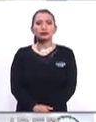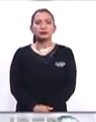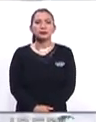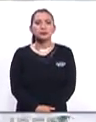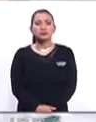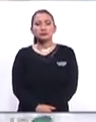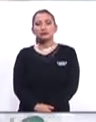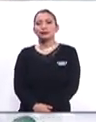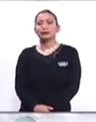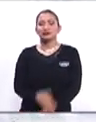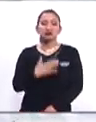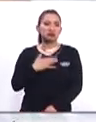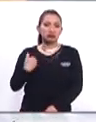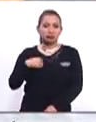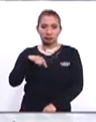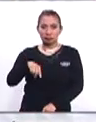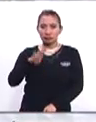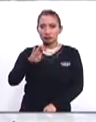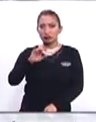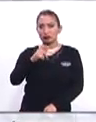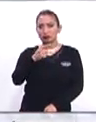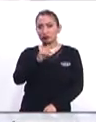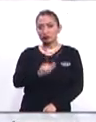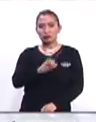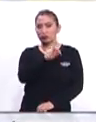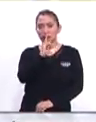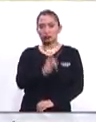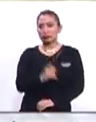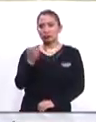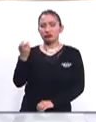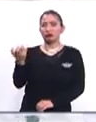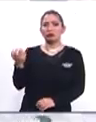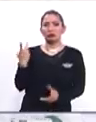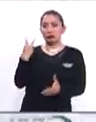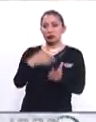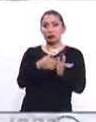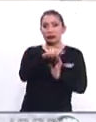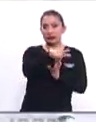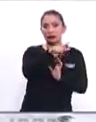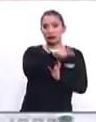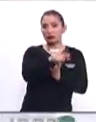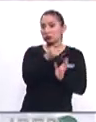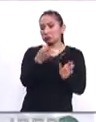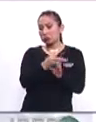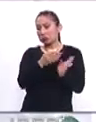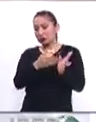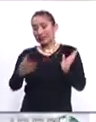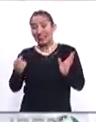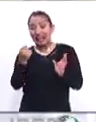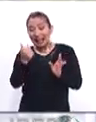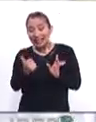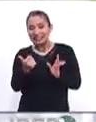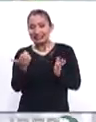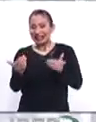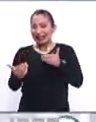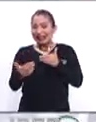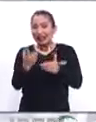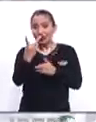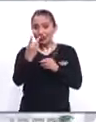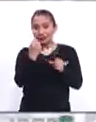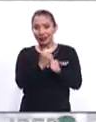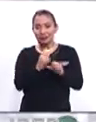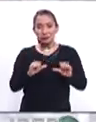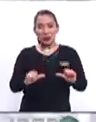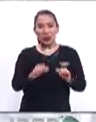Bueno, pues nosotros en Bogotá no teníamos un ataque terrorista desde el 2017. Ya íbamos a cumplir precisamente dos